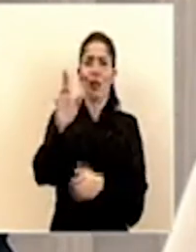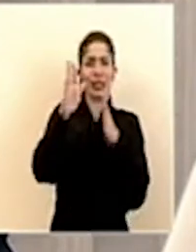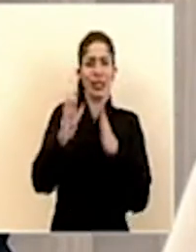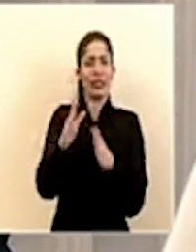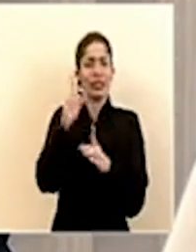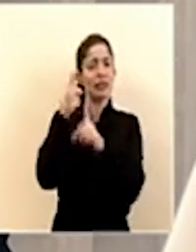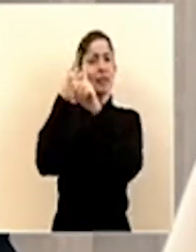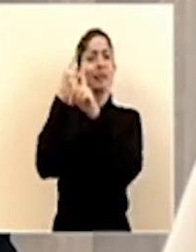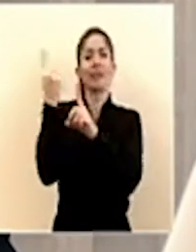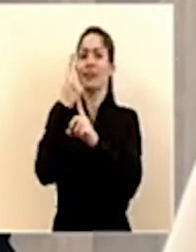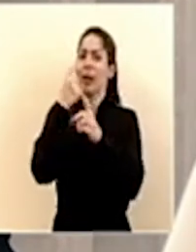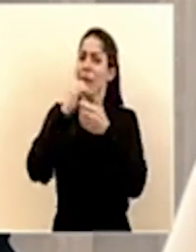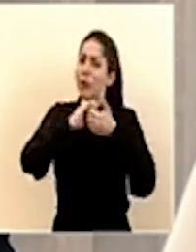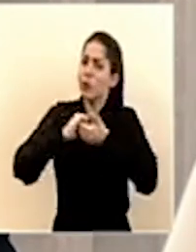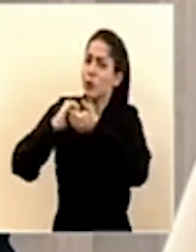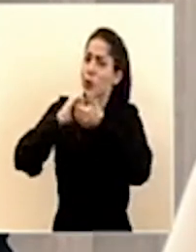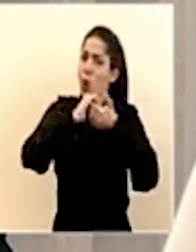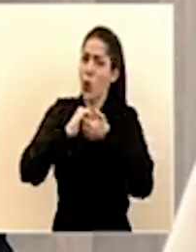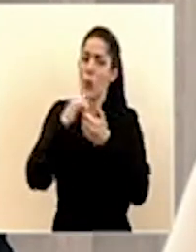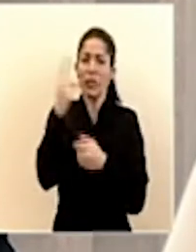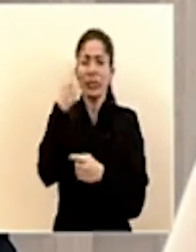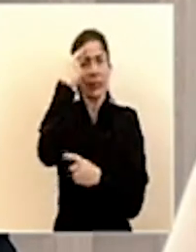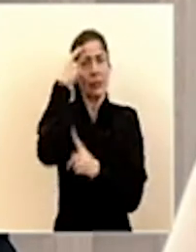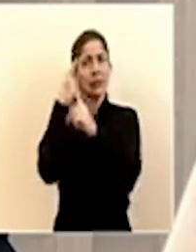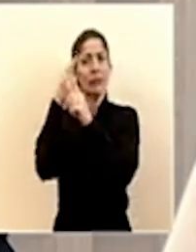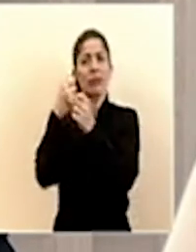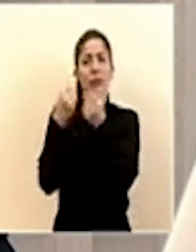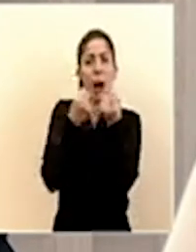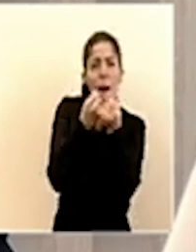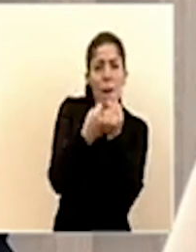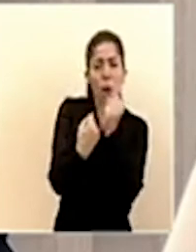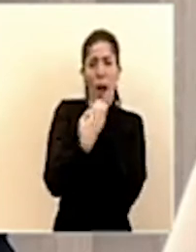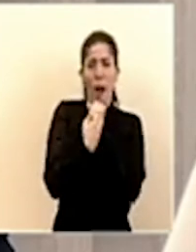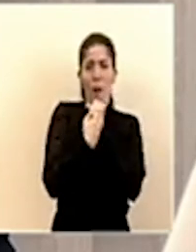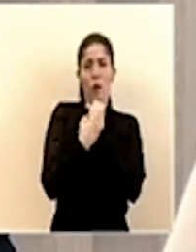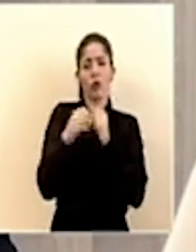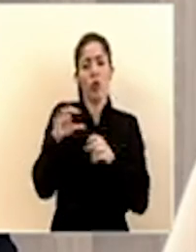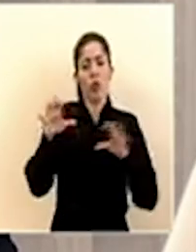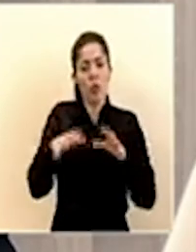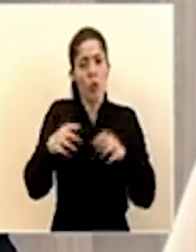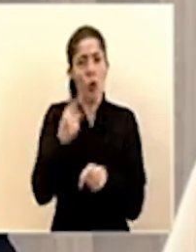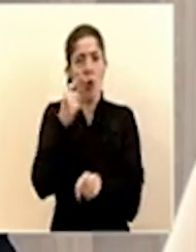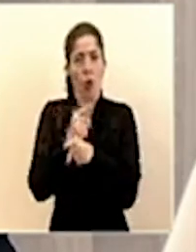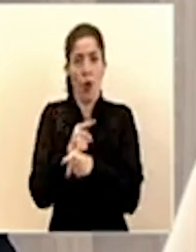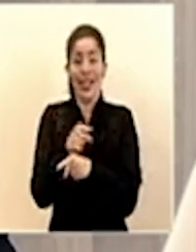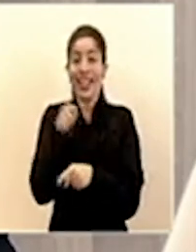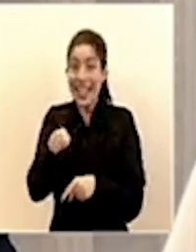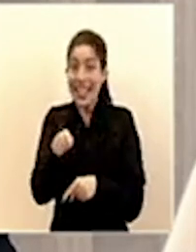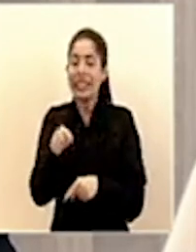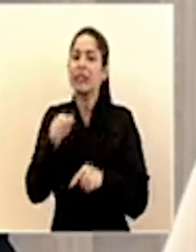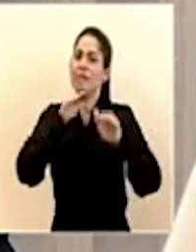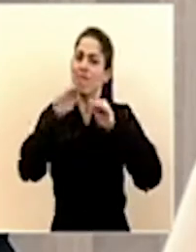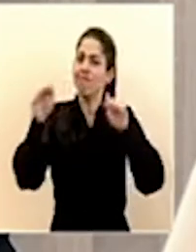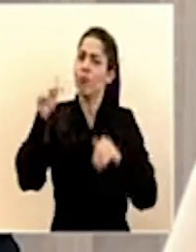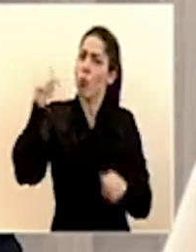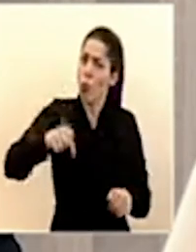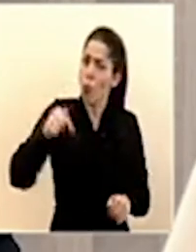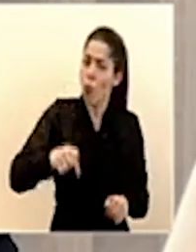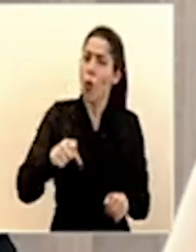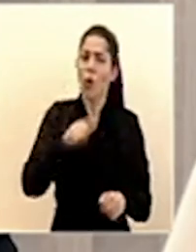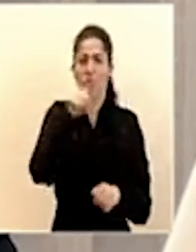solidaridad el de el apoyo el de hacerlo correcto ese es el llamado para el día de hoy